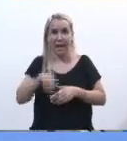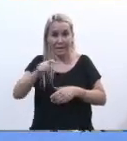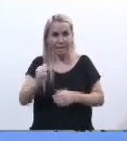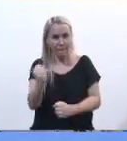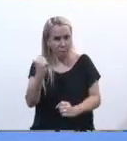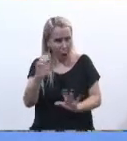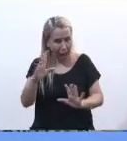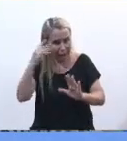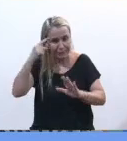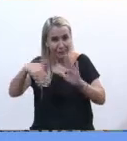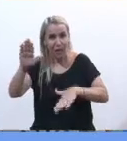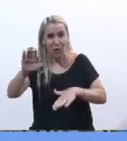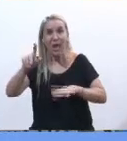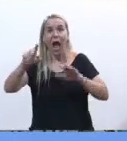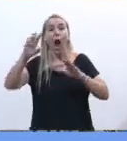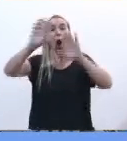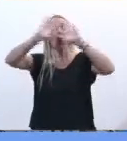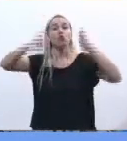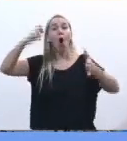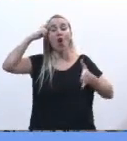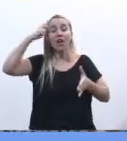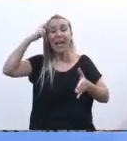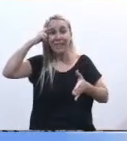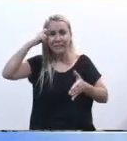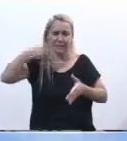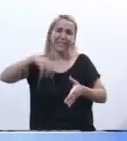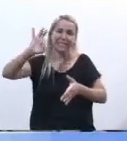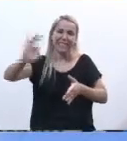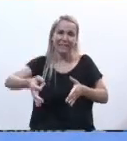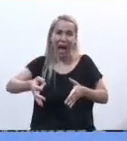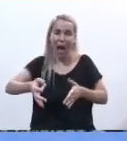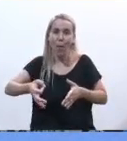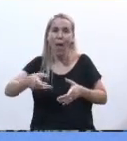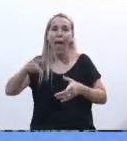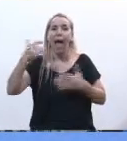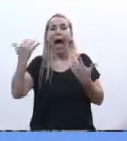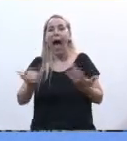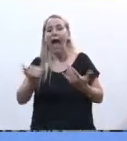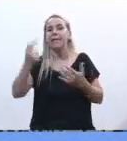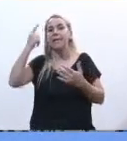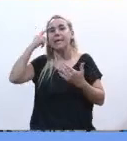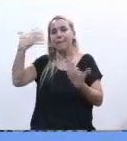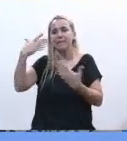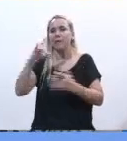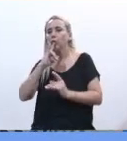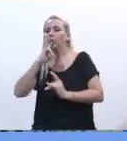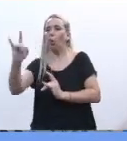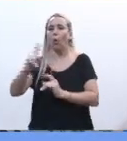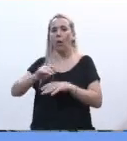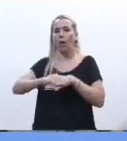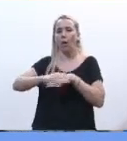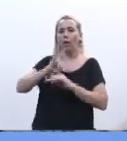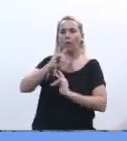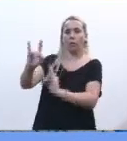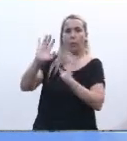consenso desde el Congreso de la Nación que sabe que a veces que actúa en facultades delegadas, se